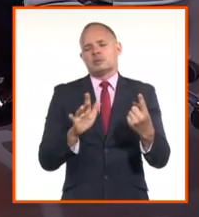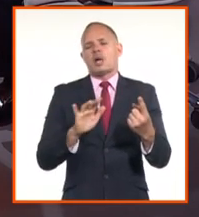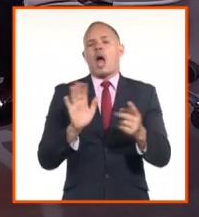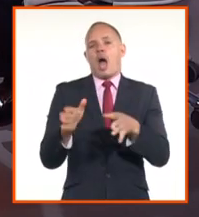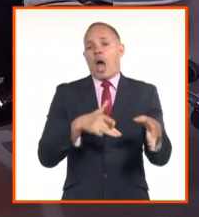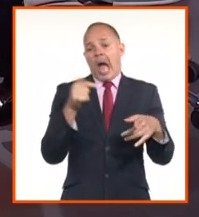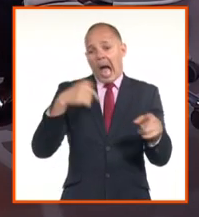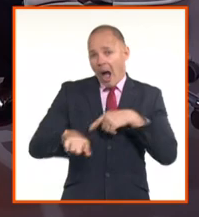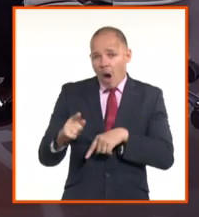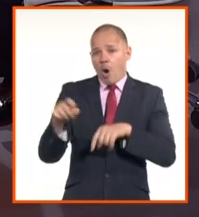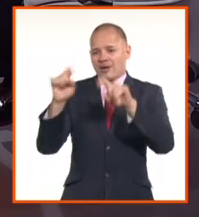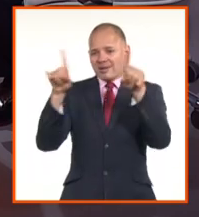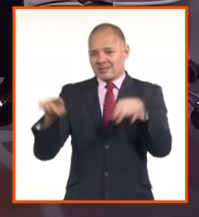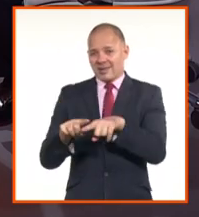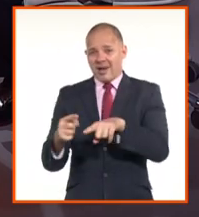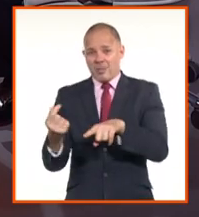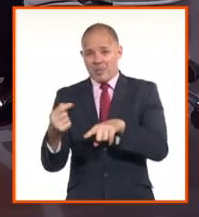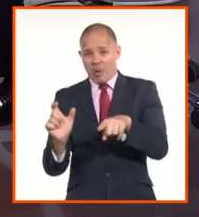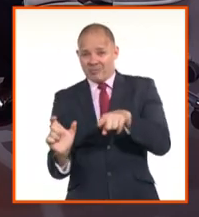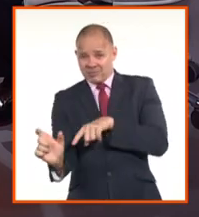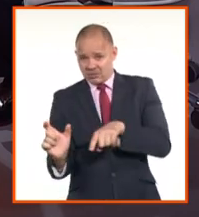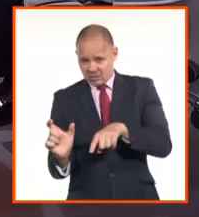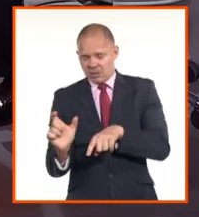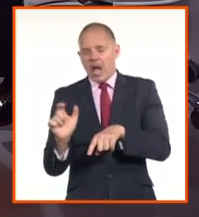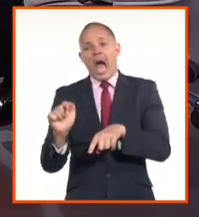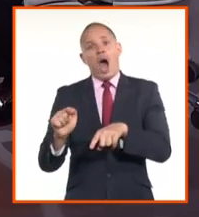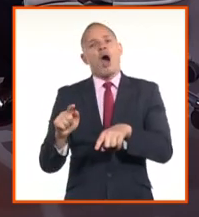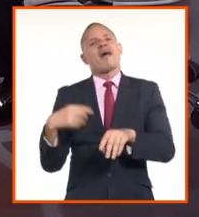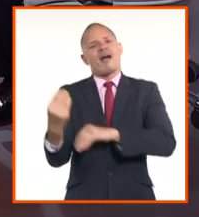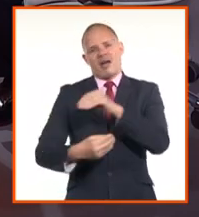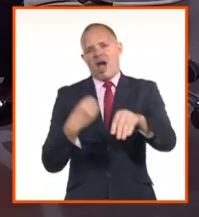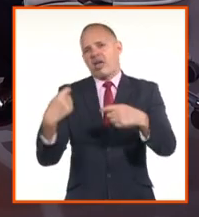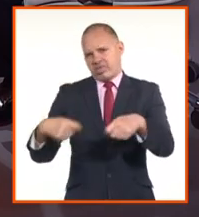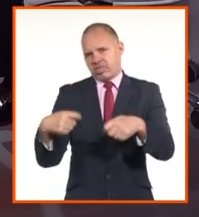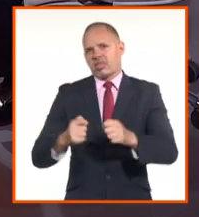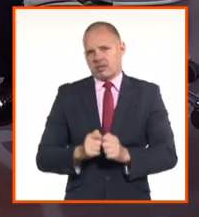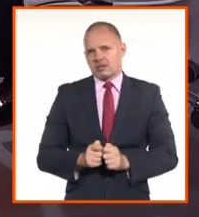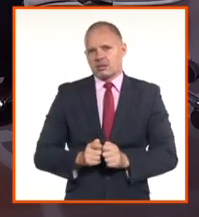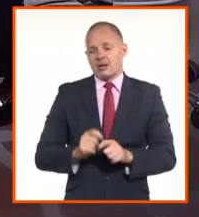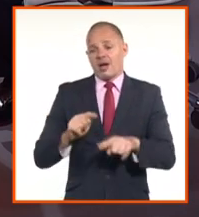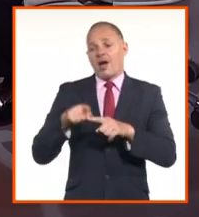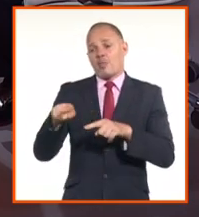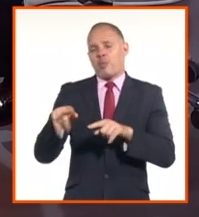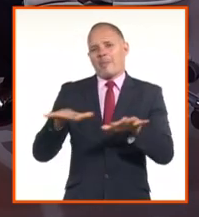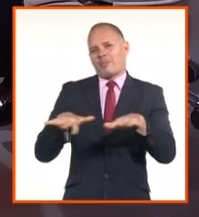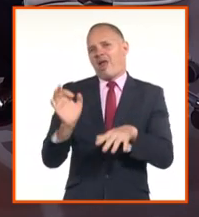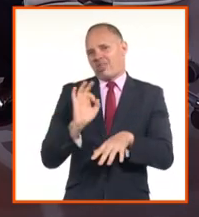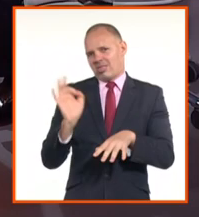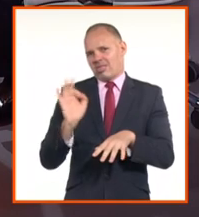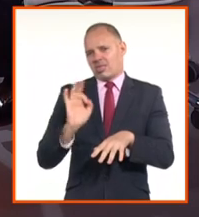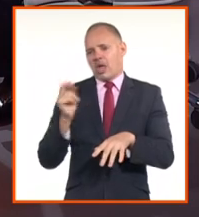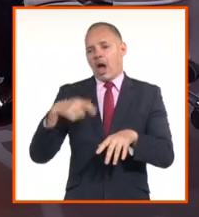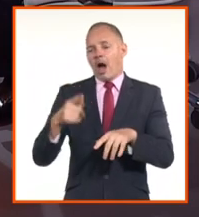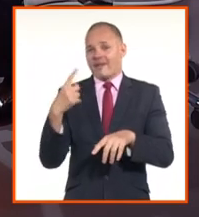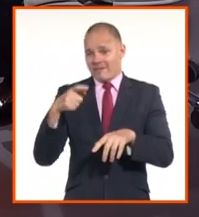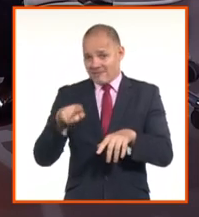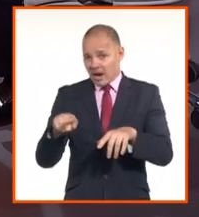a los sistemas, tanto de los cajeros como de los puntos de venta de los TPV y también por las